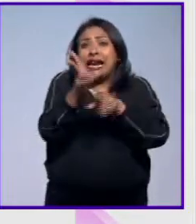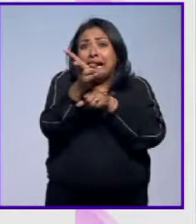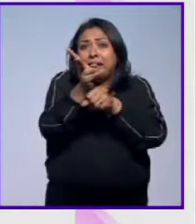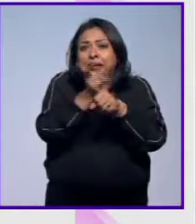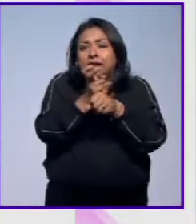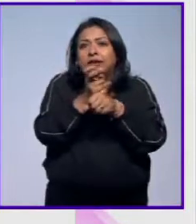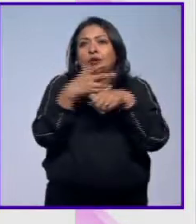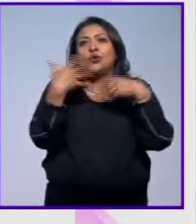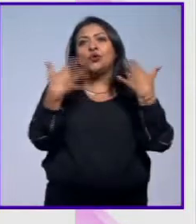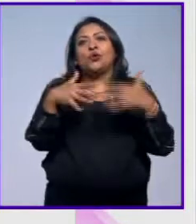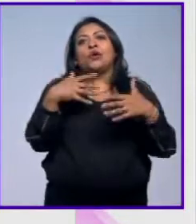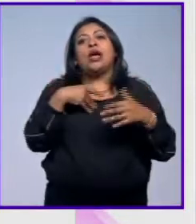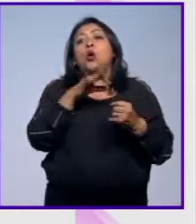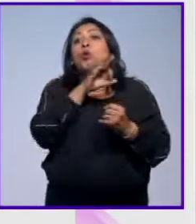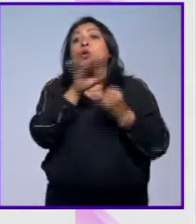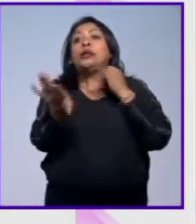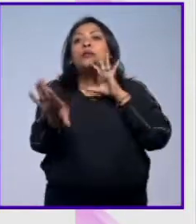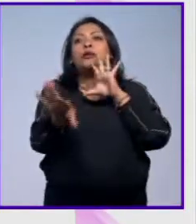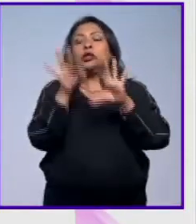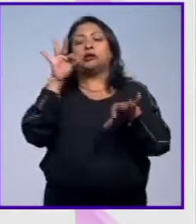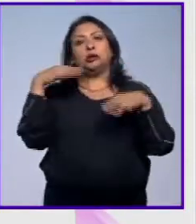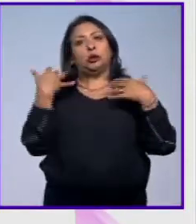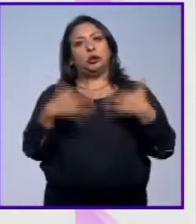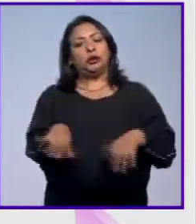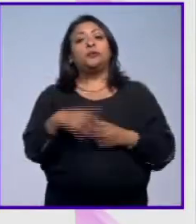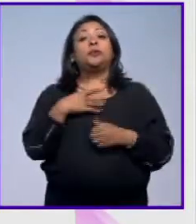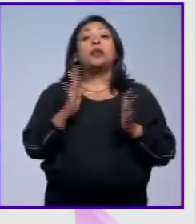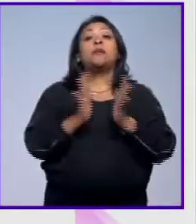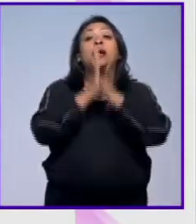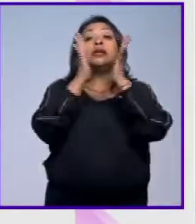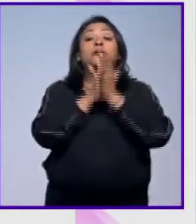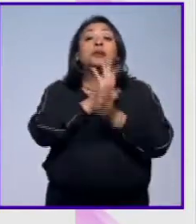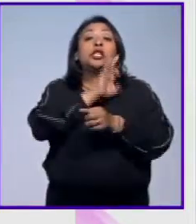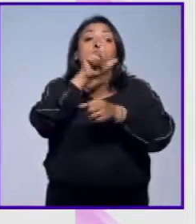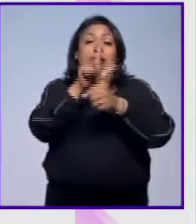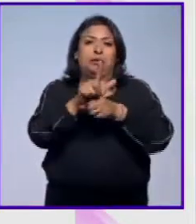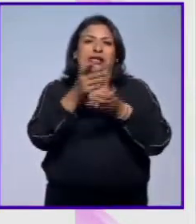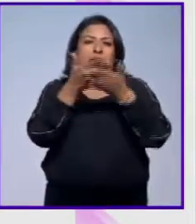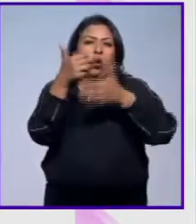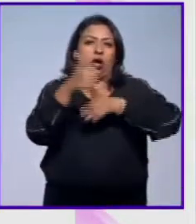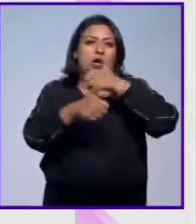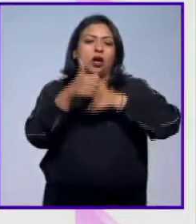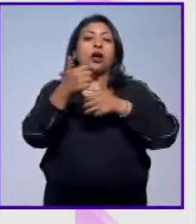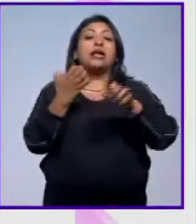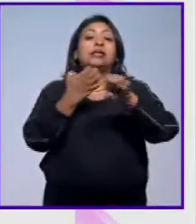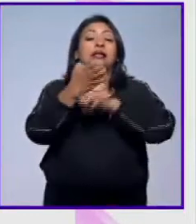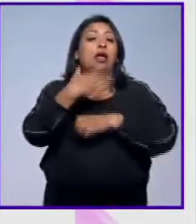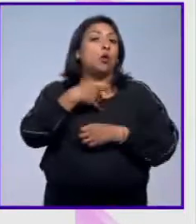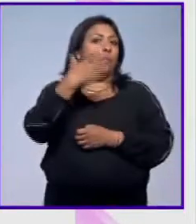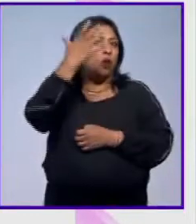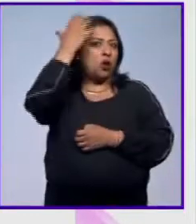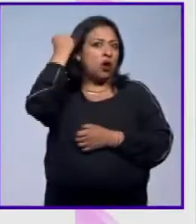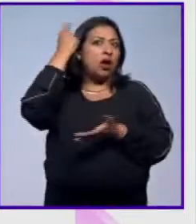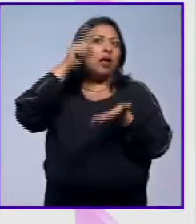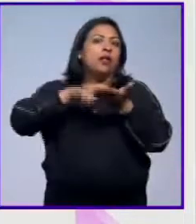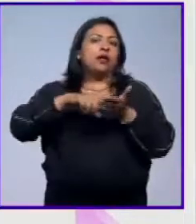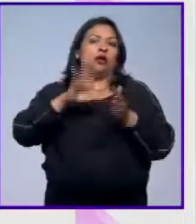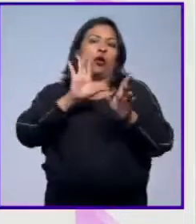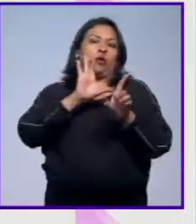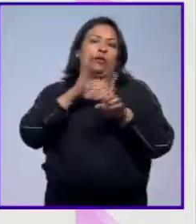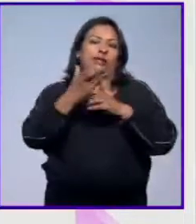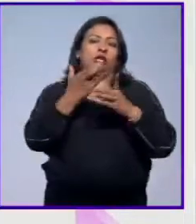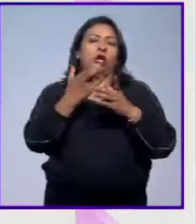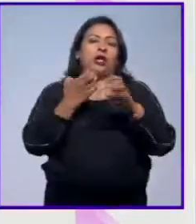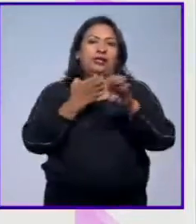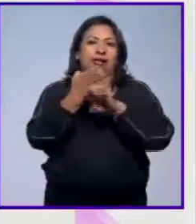y resulta que quedó como finalista. Participación especial tuvo en esta edición el Estado de Morelos a través de su Comisión Estatal de